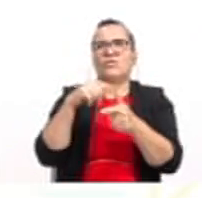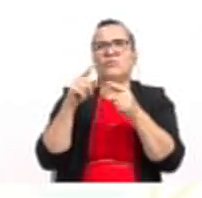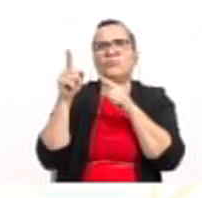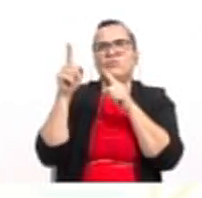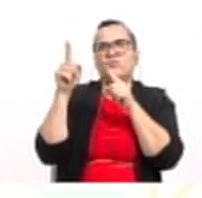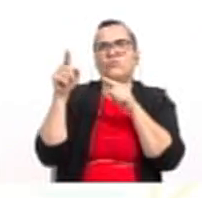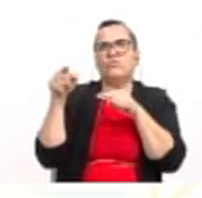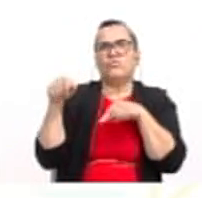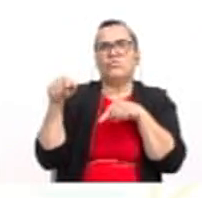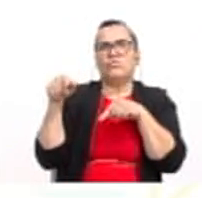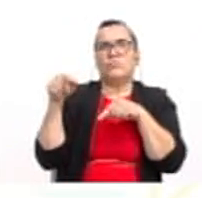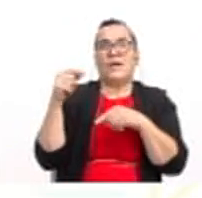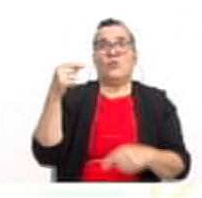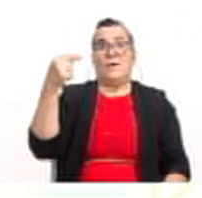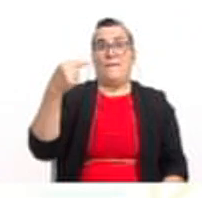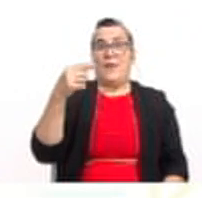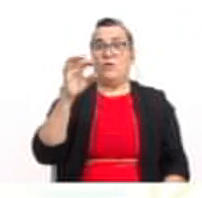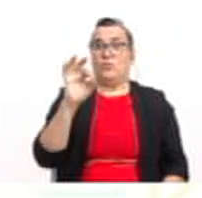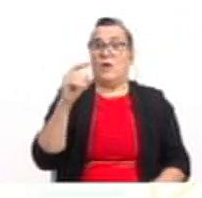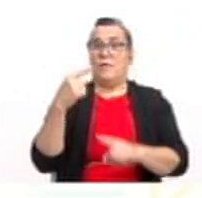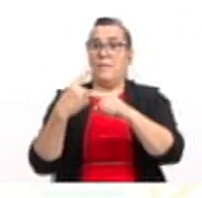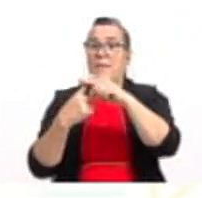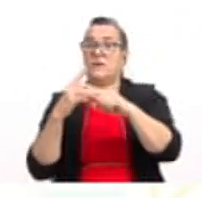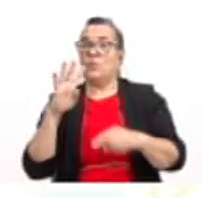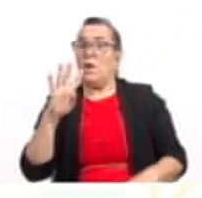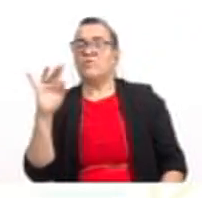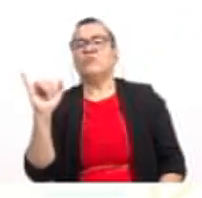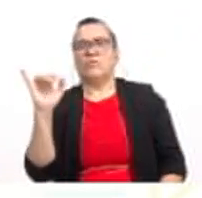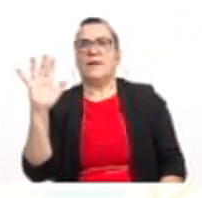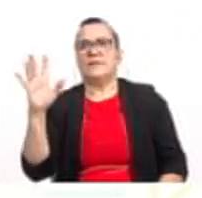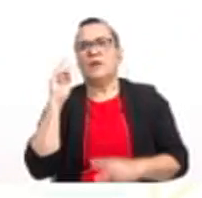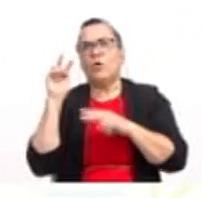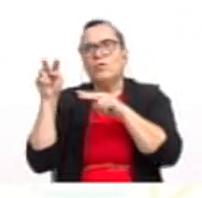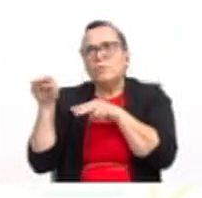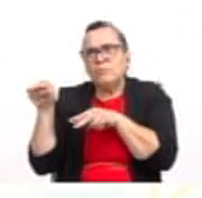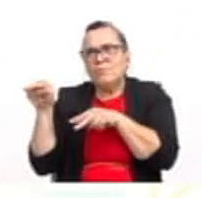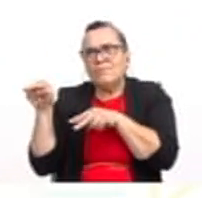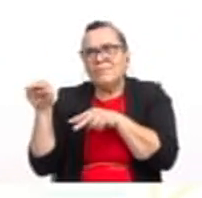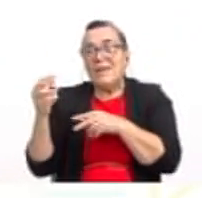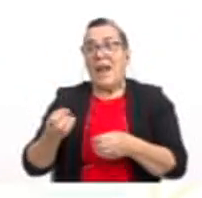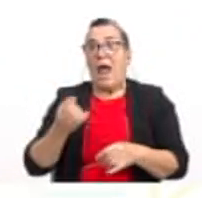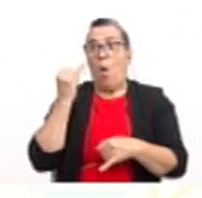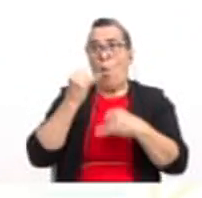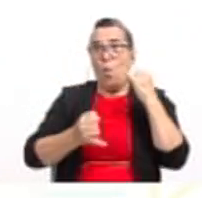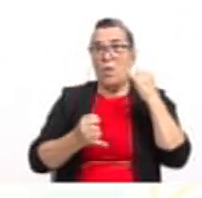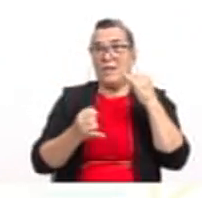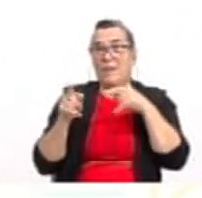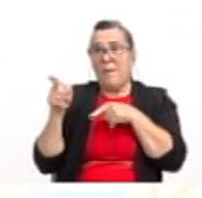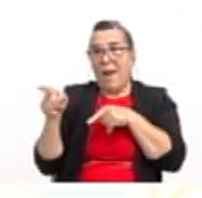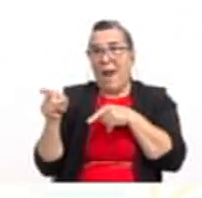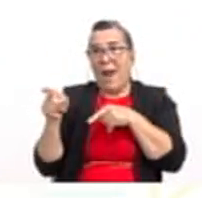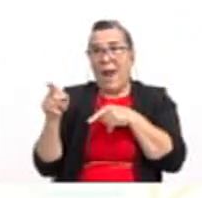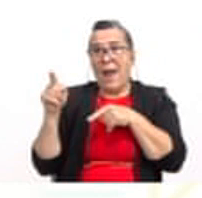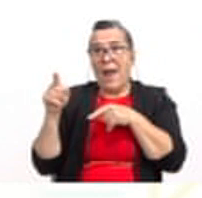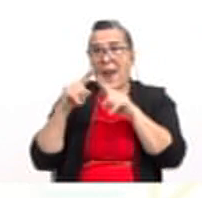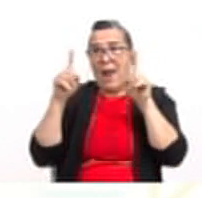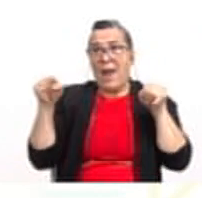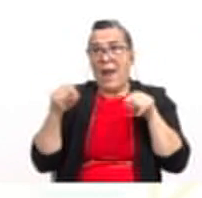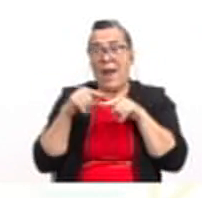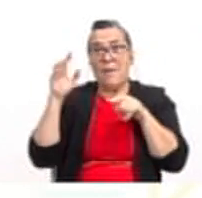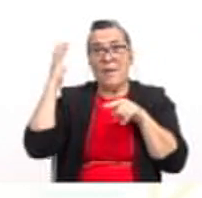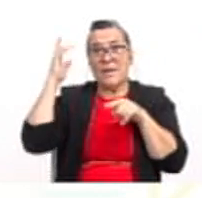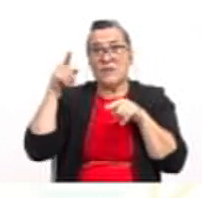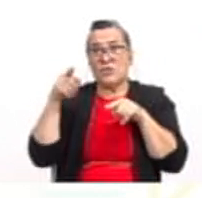menos 9 más 4? Nos daría menos 5. Observen esta última expresión, f de x es igual al